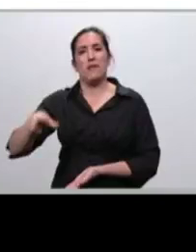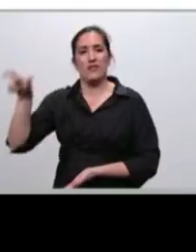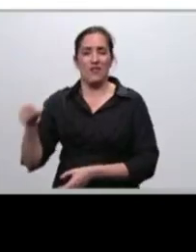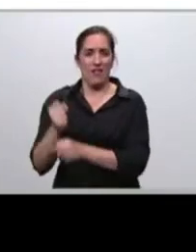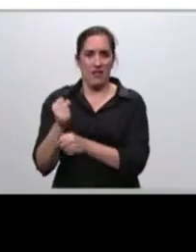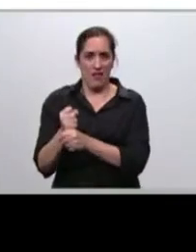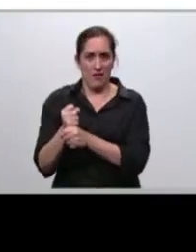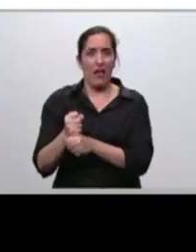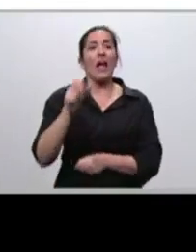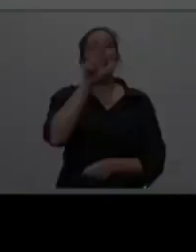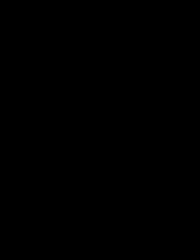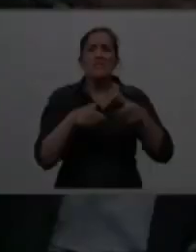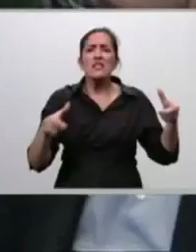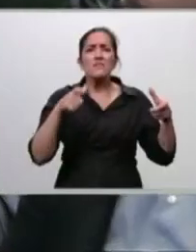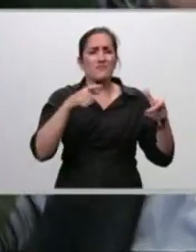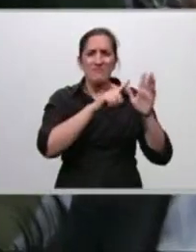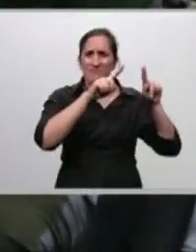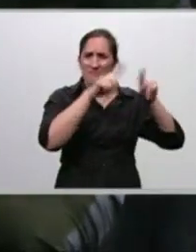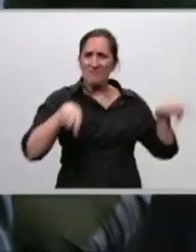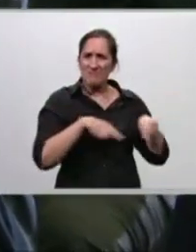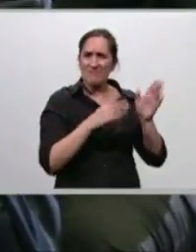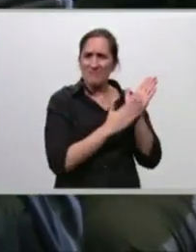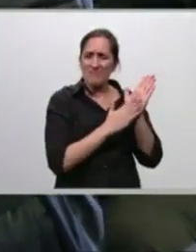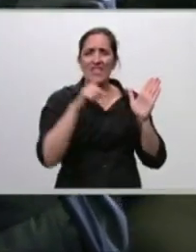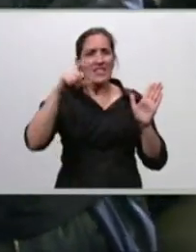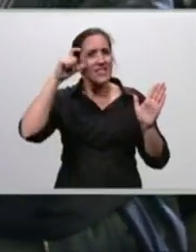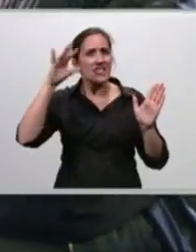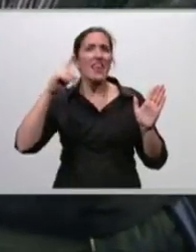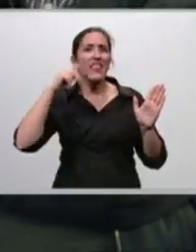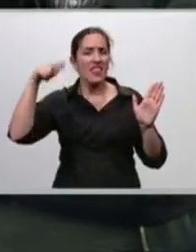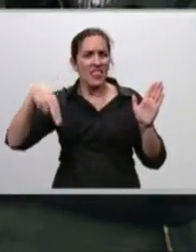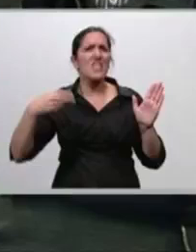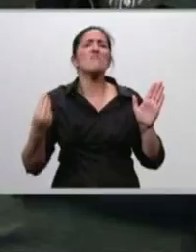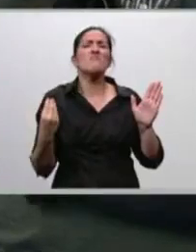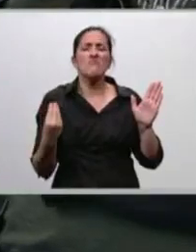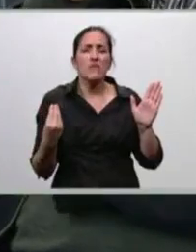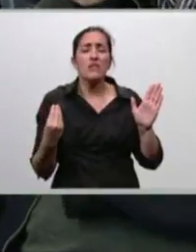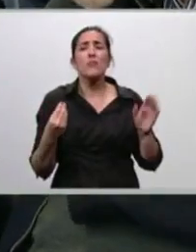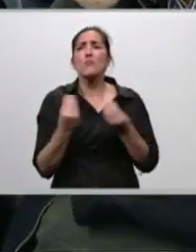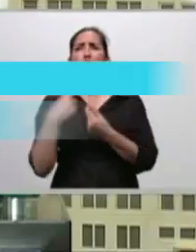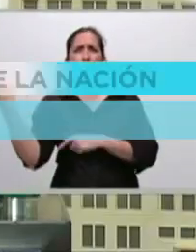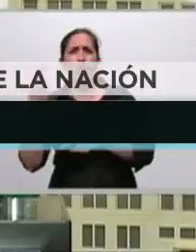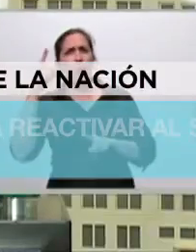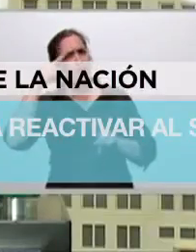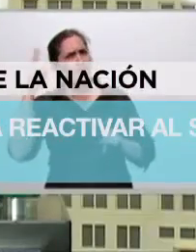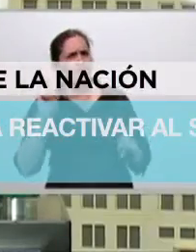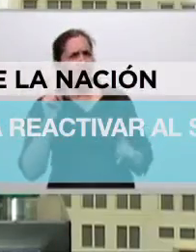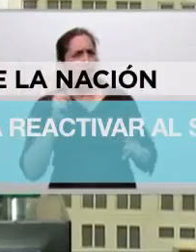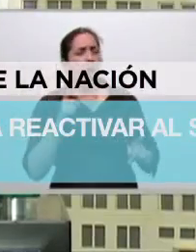374.500 empresas. Hasta ahora, contra todos los pronósticos, en realidad el CEDIN negoció